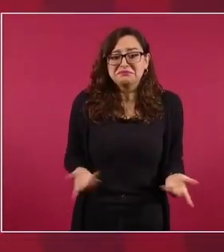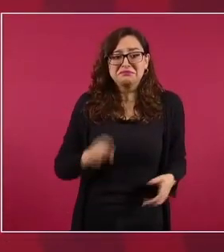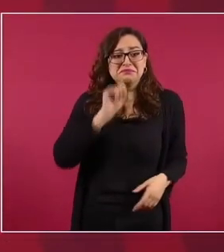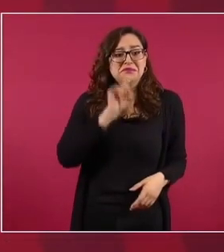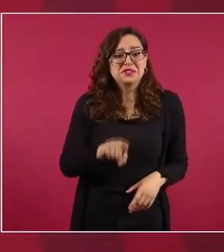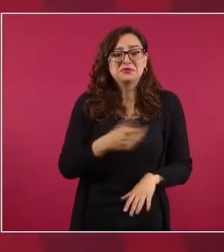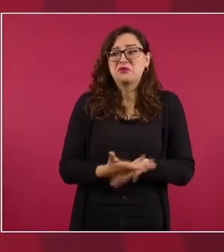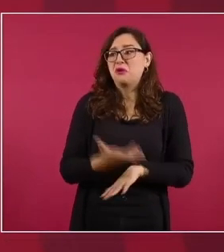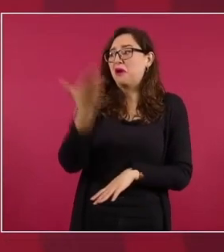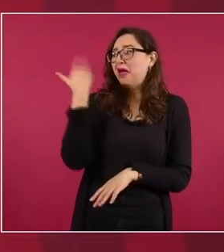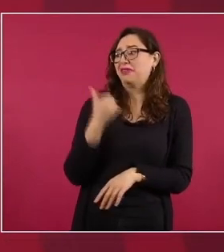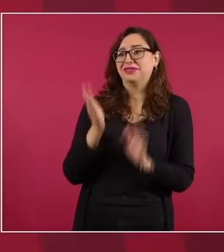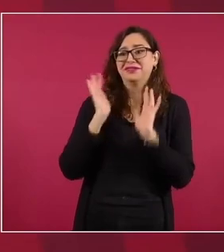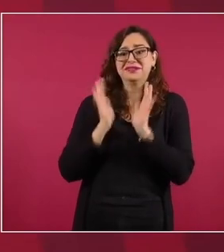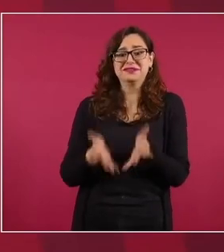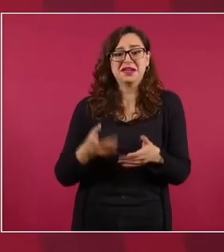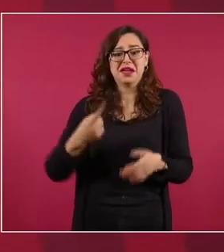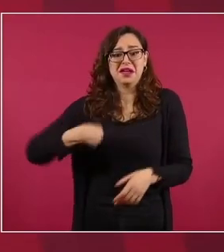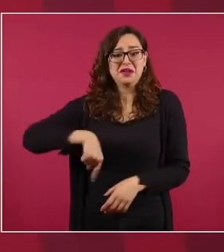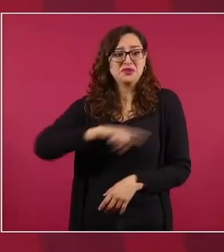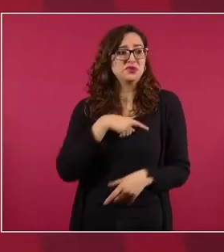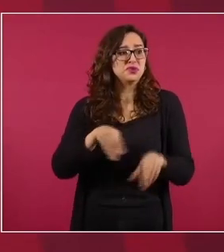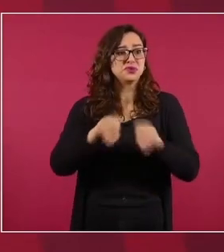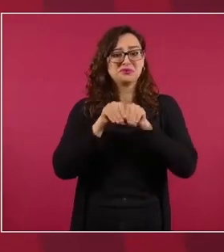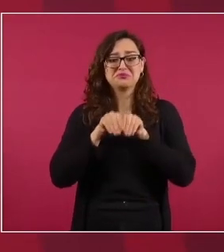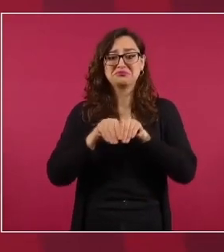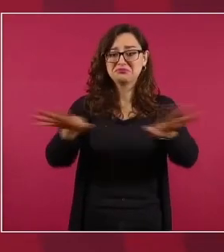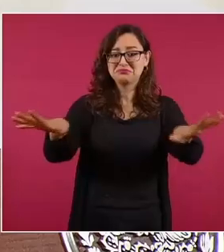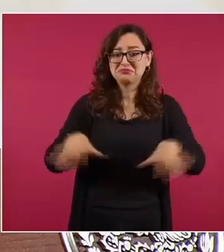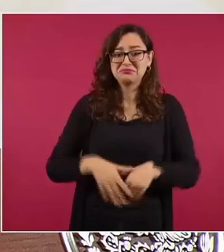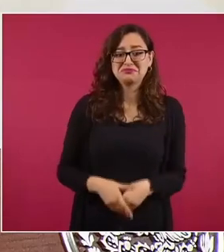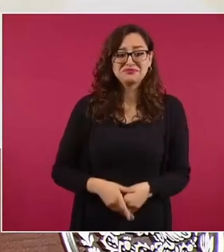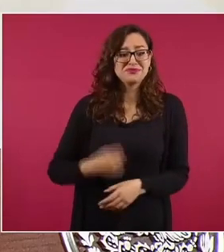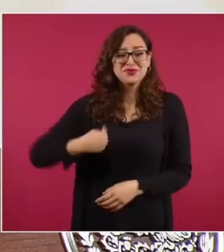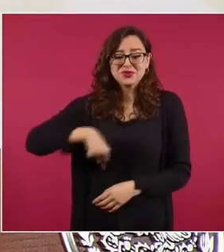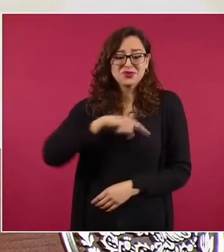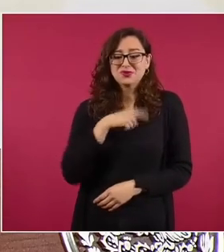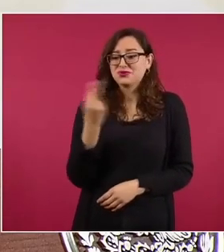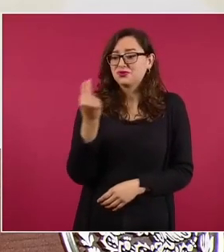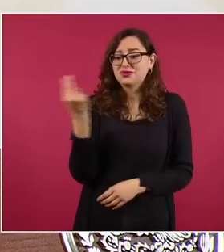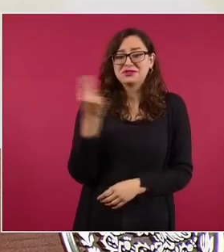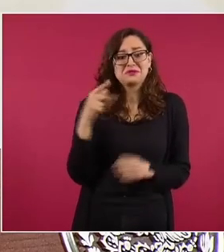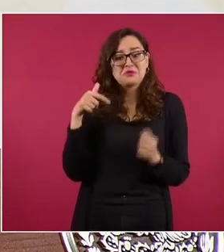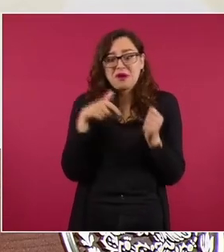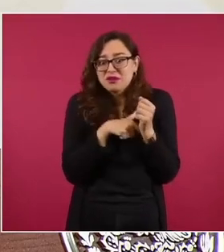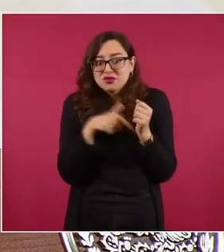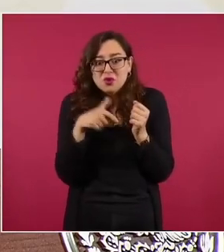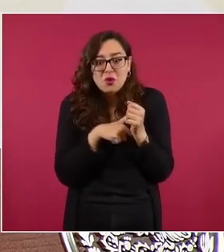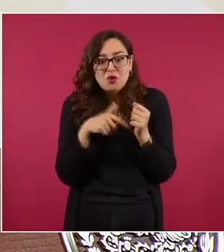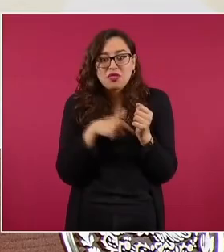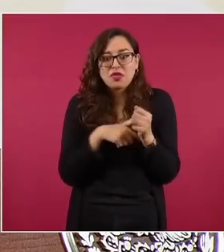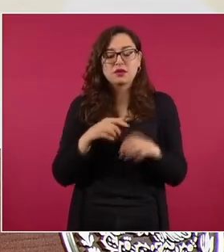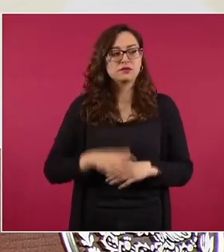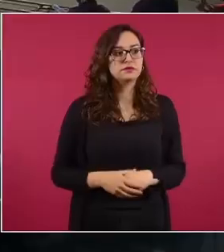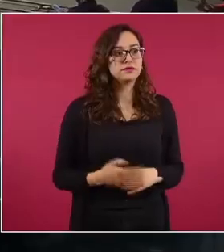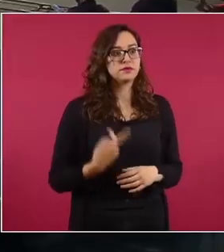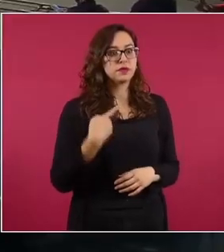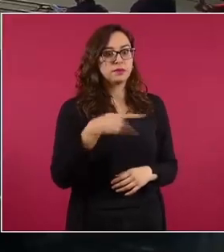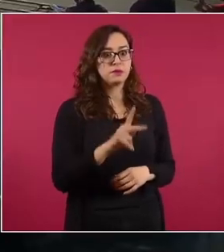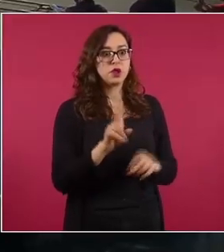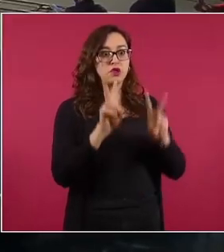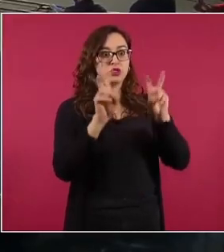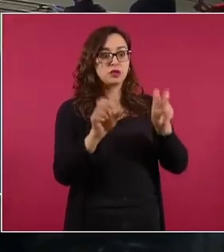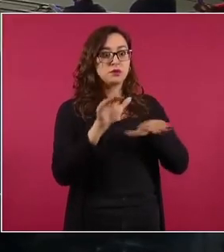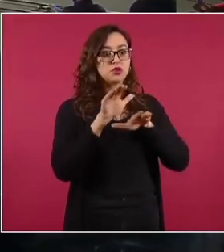del que nada debe, nada teme. ¿Pero los datos sobre su salud son